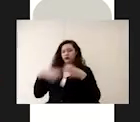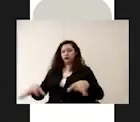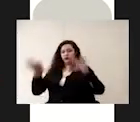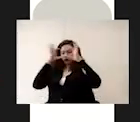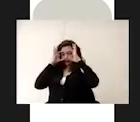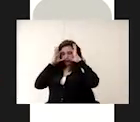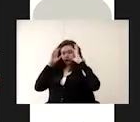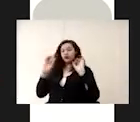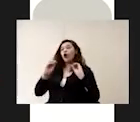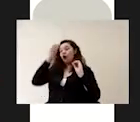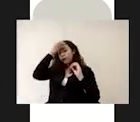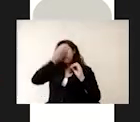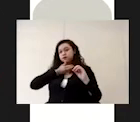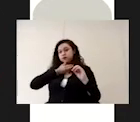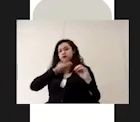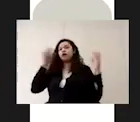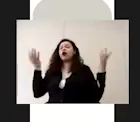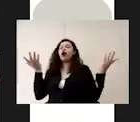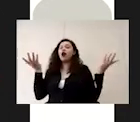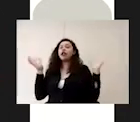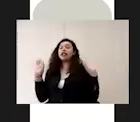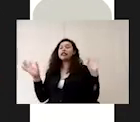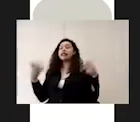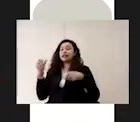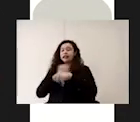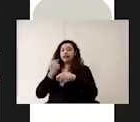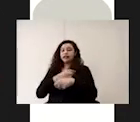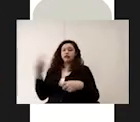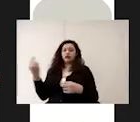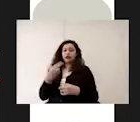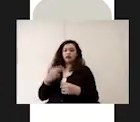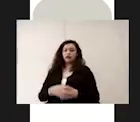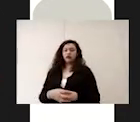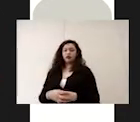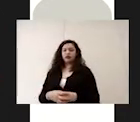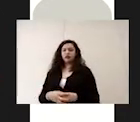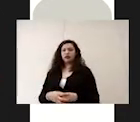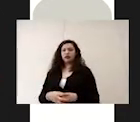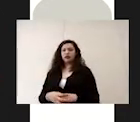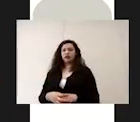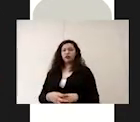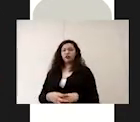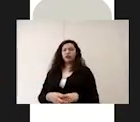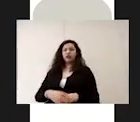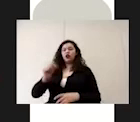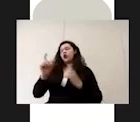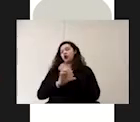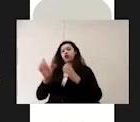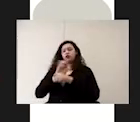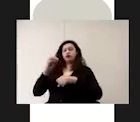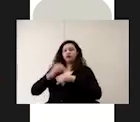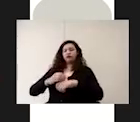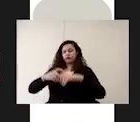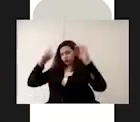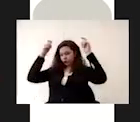o careta y en caso de que la práctica así lo requiera se puede incorporar algún otro elemento como gorro